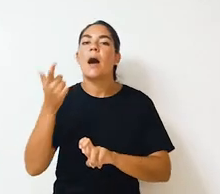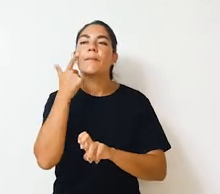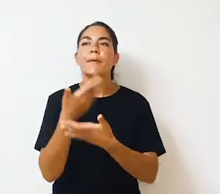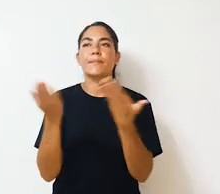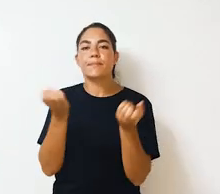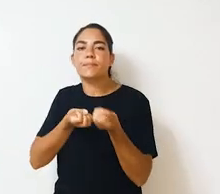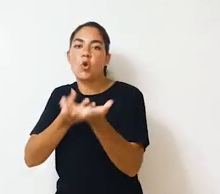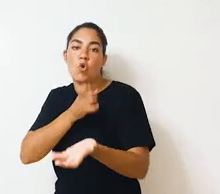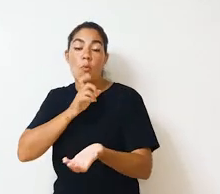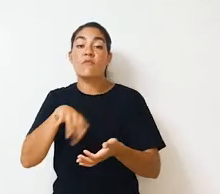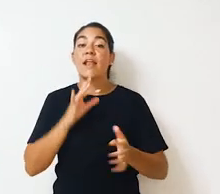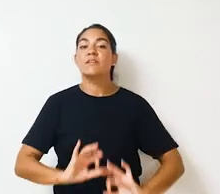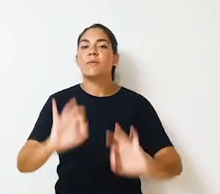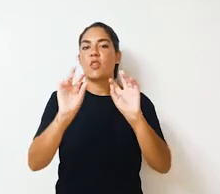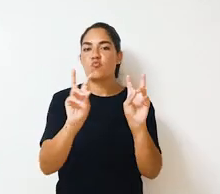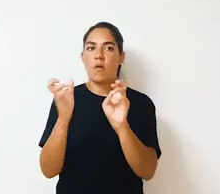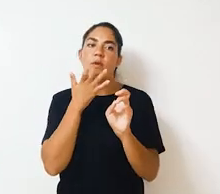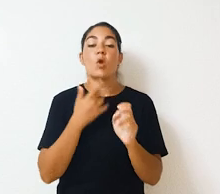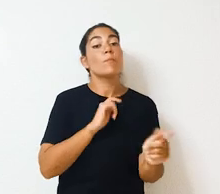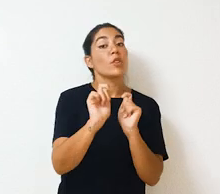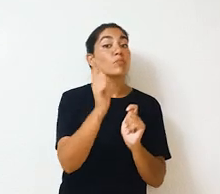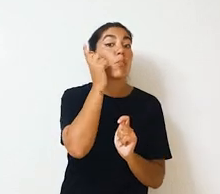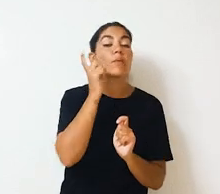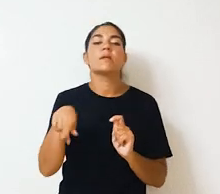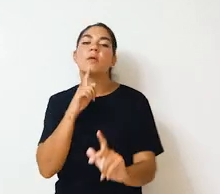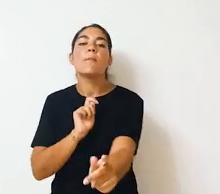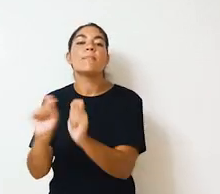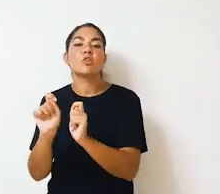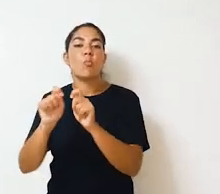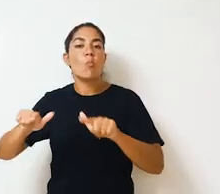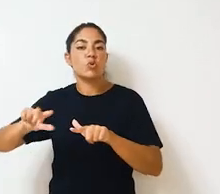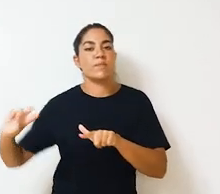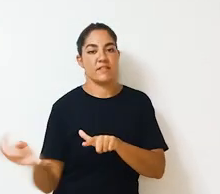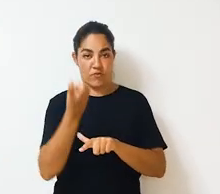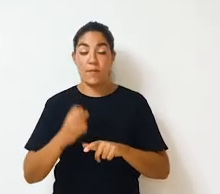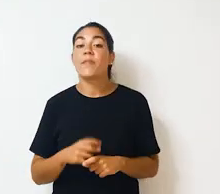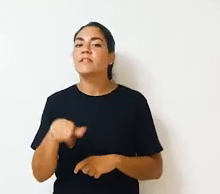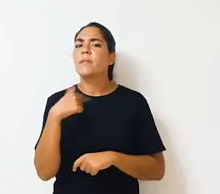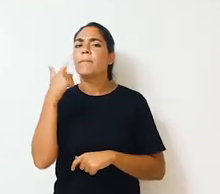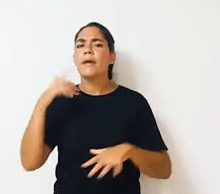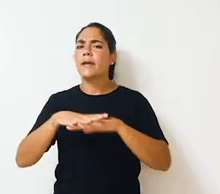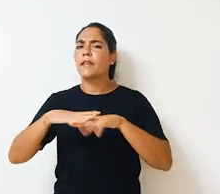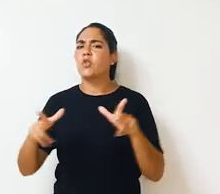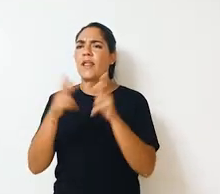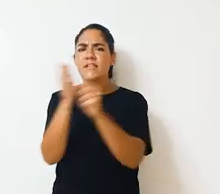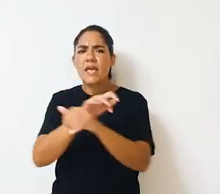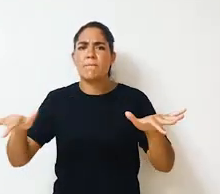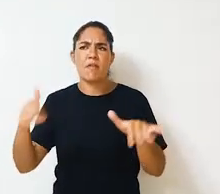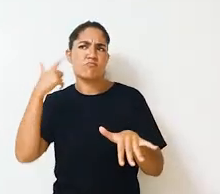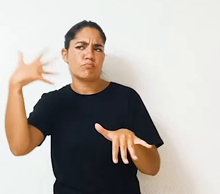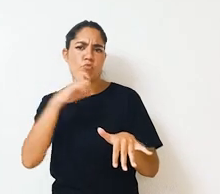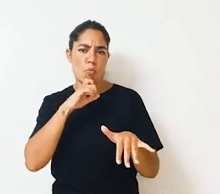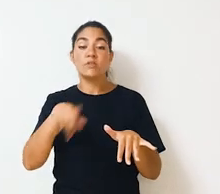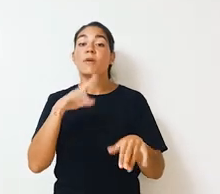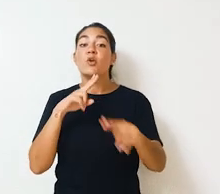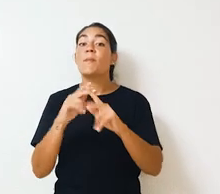cambiando las redacciones, apostando por nuevas especializaciones como el periodismo móvil o el periodismo multiplataforma. Analiza también el impacto de las redes sociales,